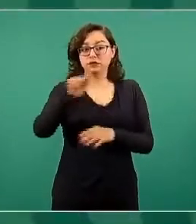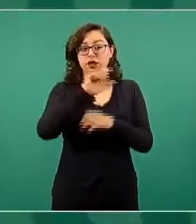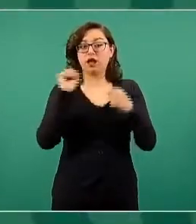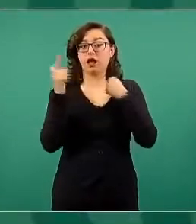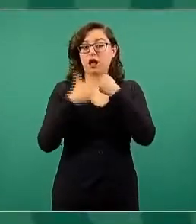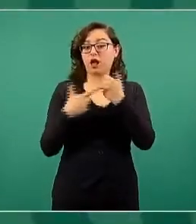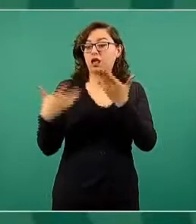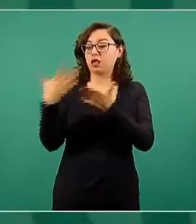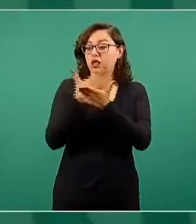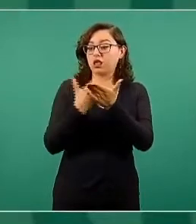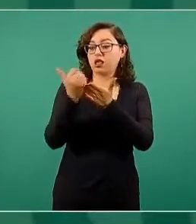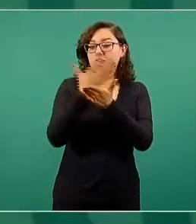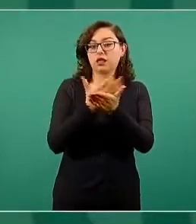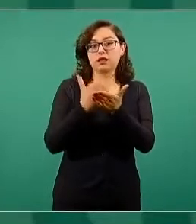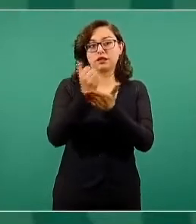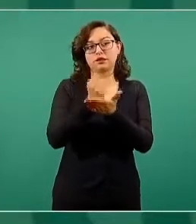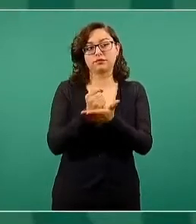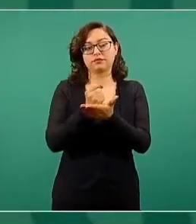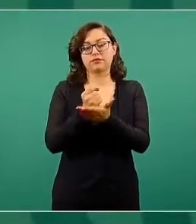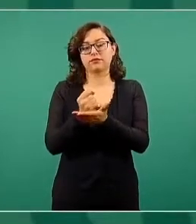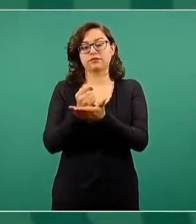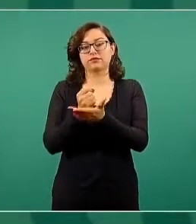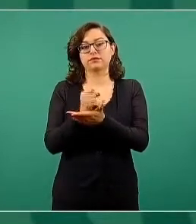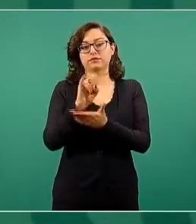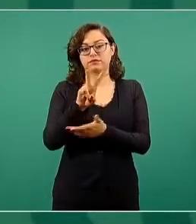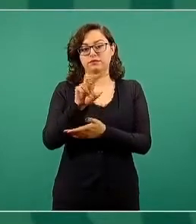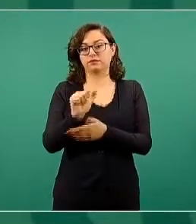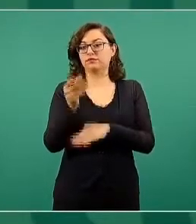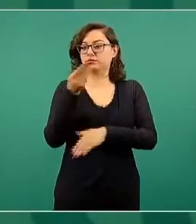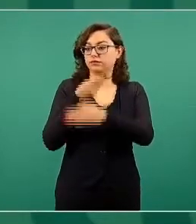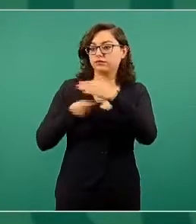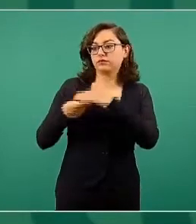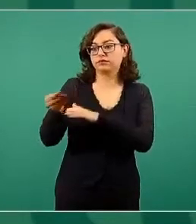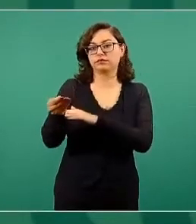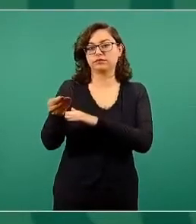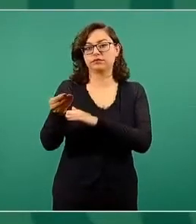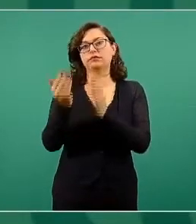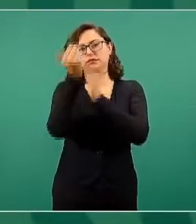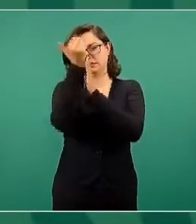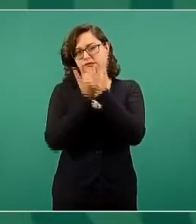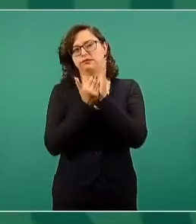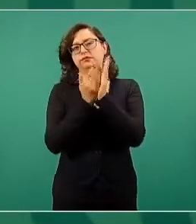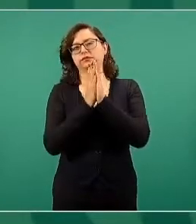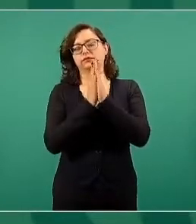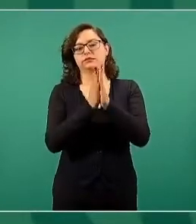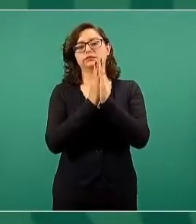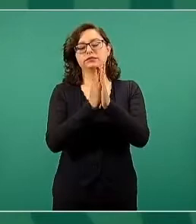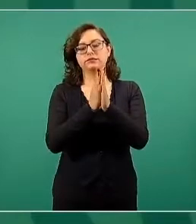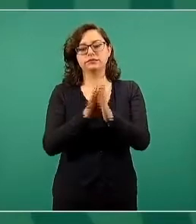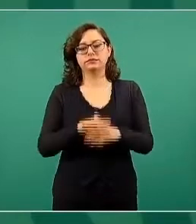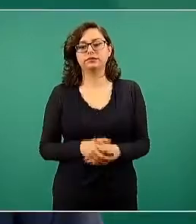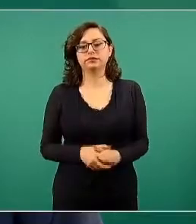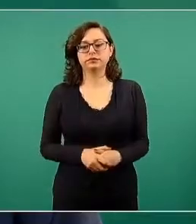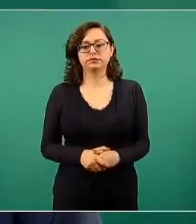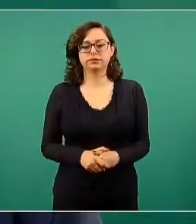de lo que significaba la devolución que había hecho Hacienda a Jugos del Valle.